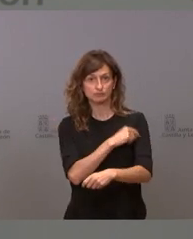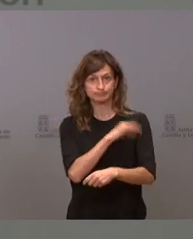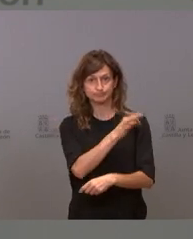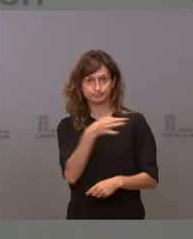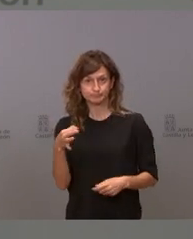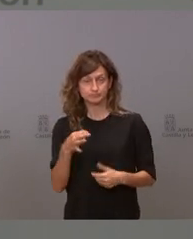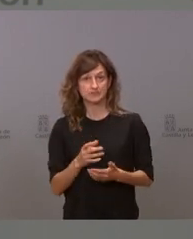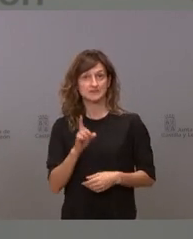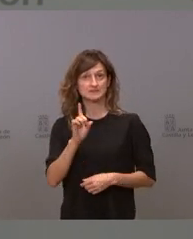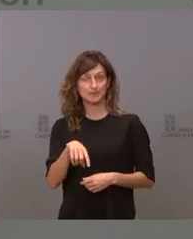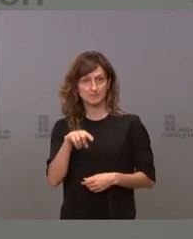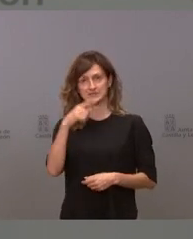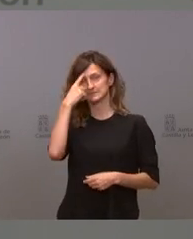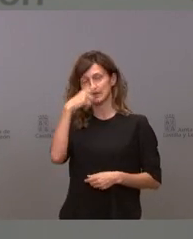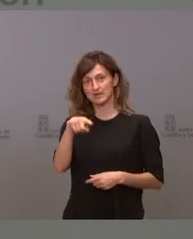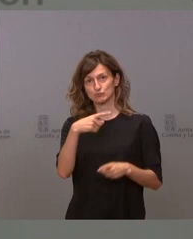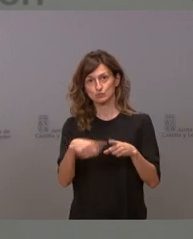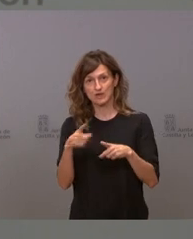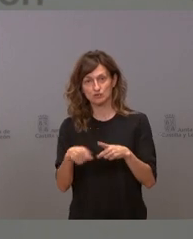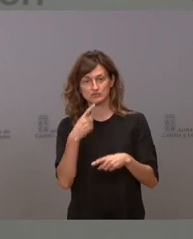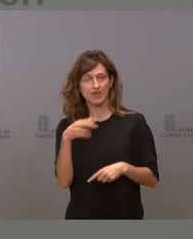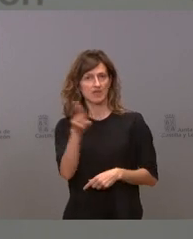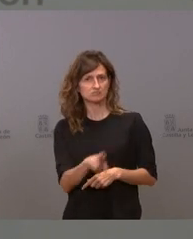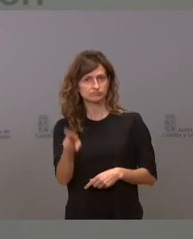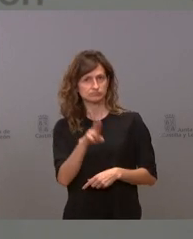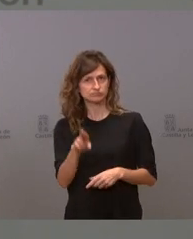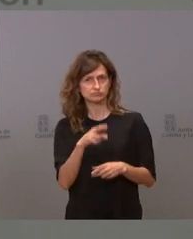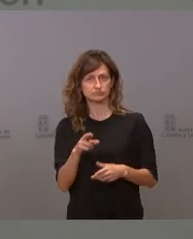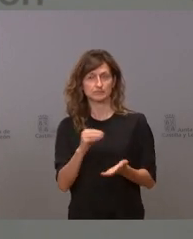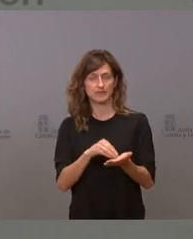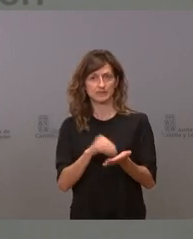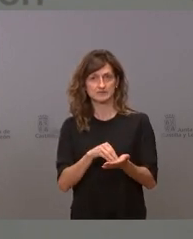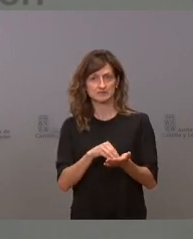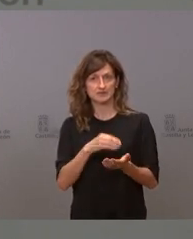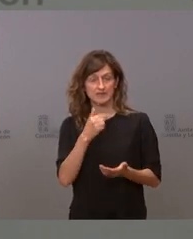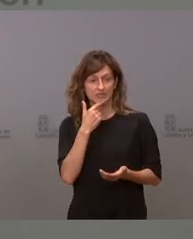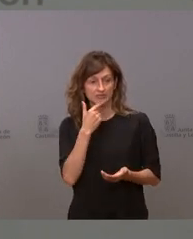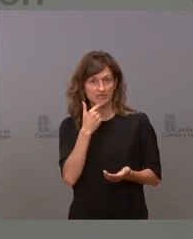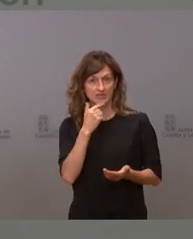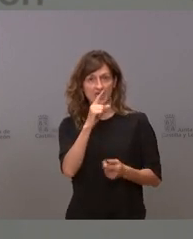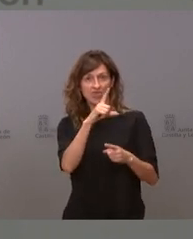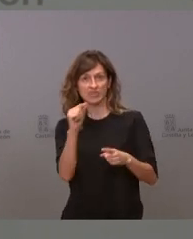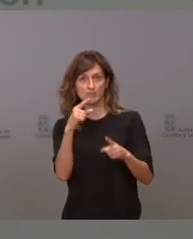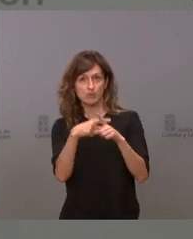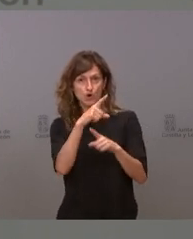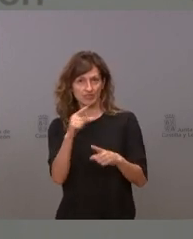también se ve una cosa que ya sabían y que hemos reiterado hasta la saciedad no hay nada 100%